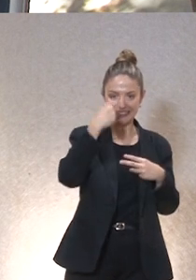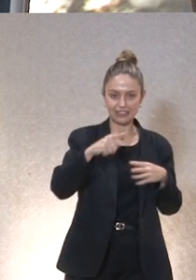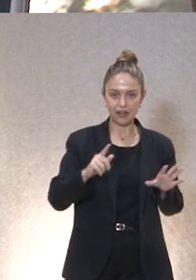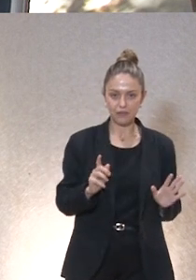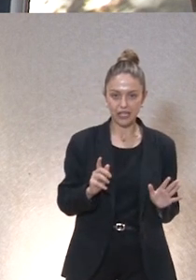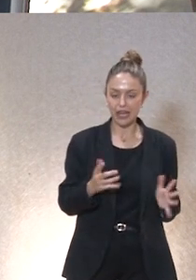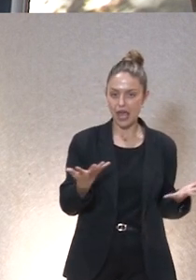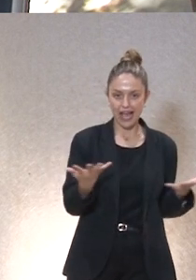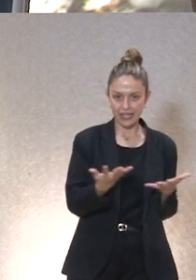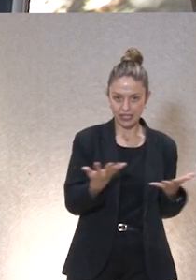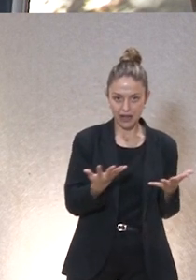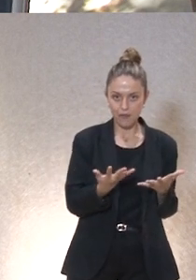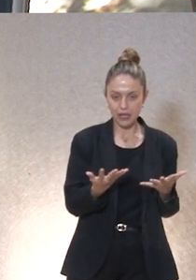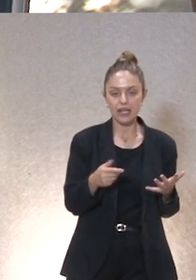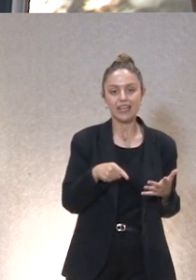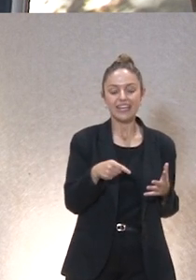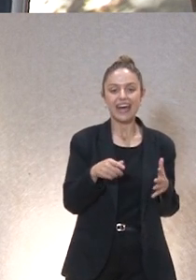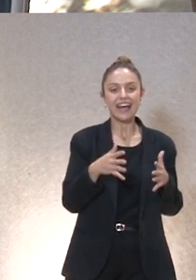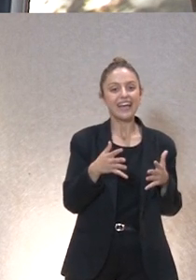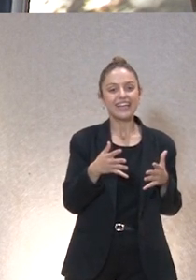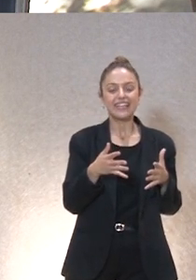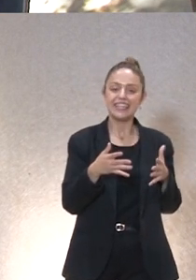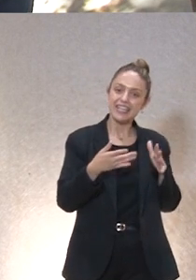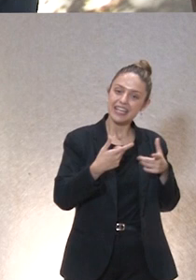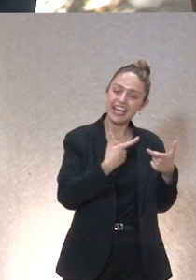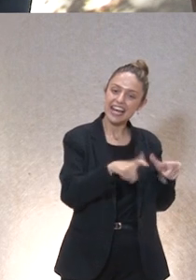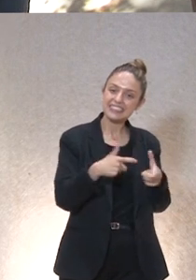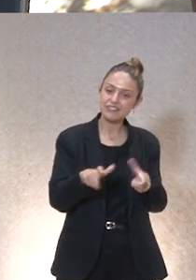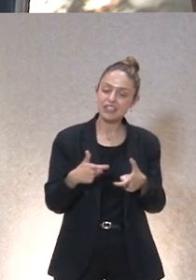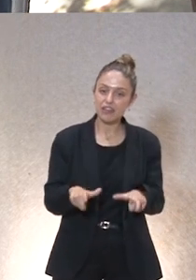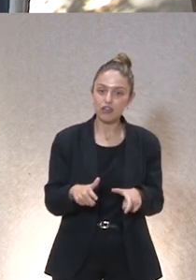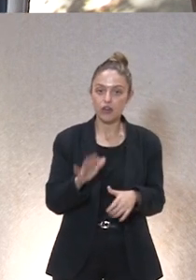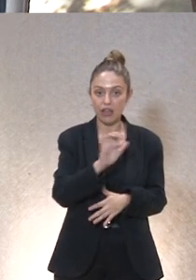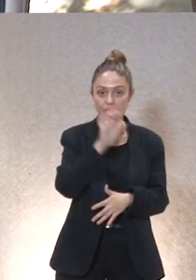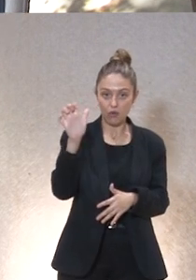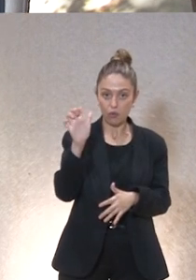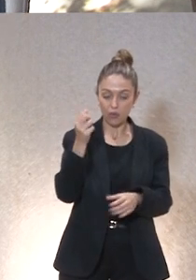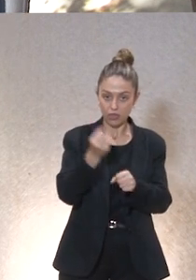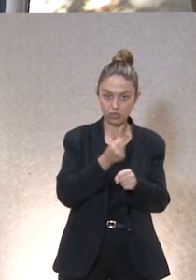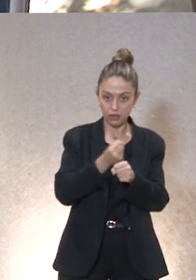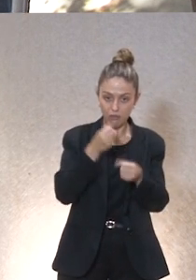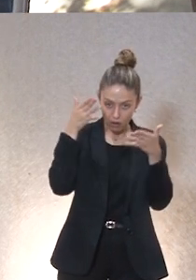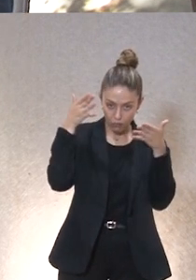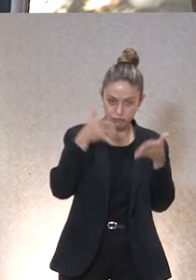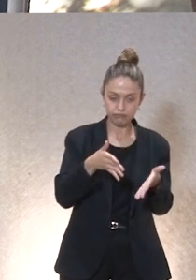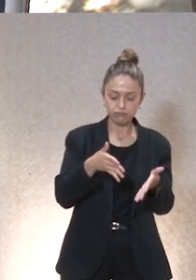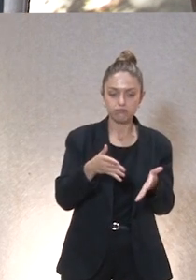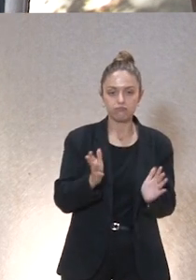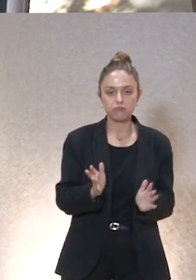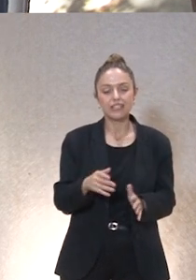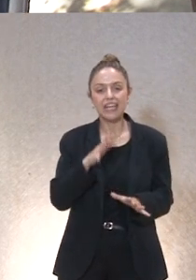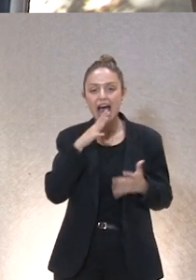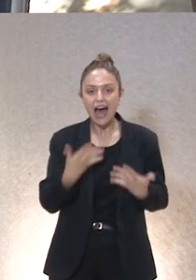de la gravedad del problema han hecho una clasificación al menos en la Unión Europea llevamos varios años trabajando en este tipo de cuestiones y ahora ya